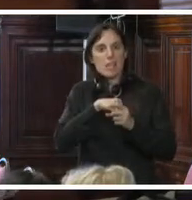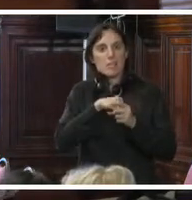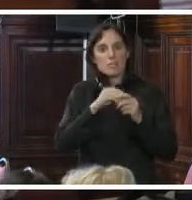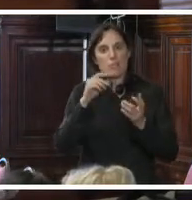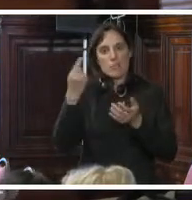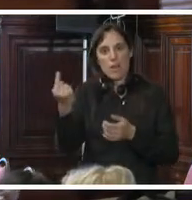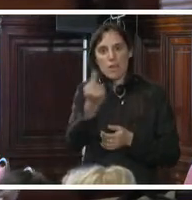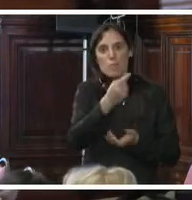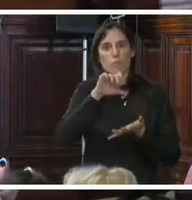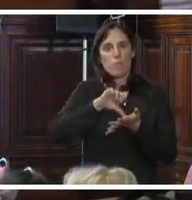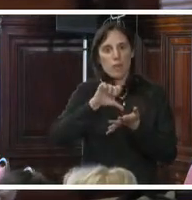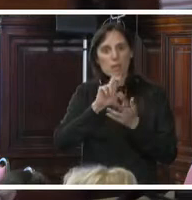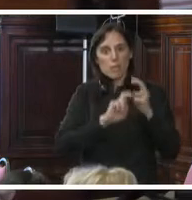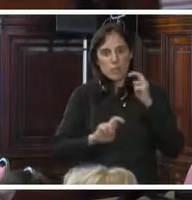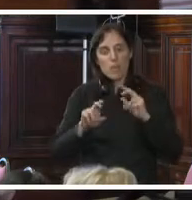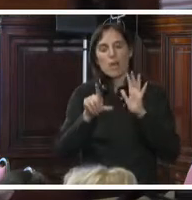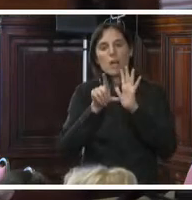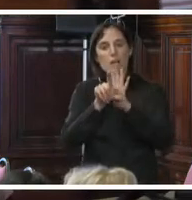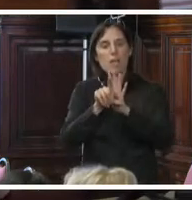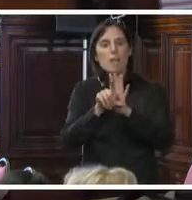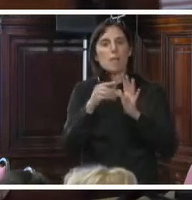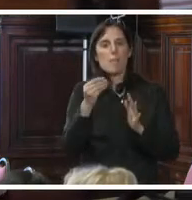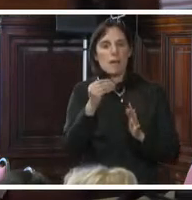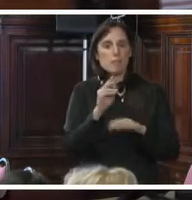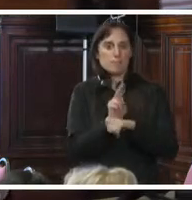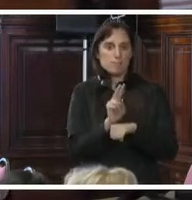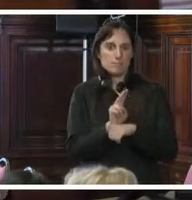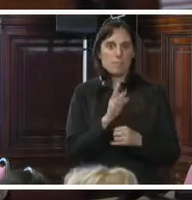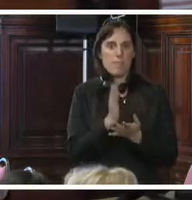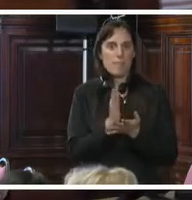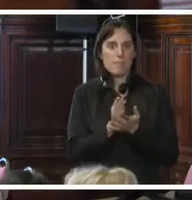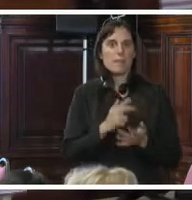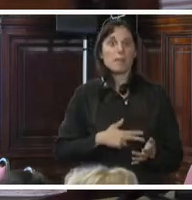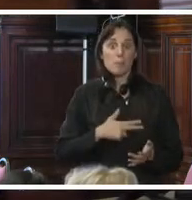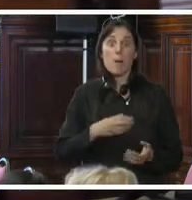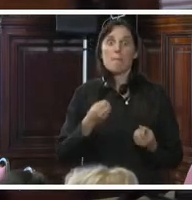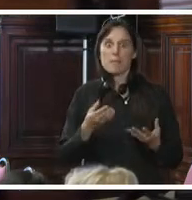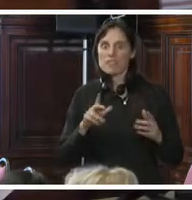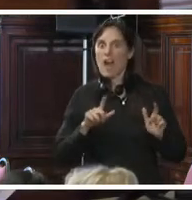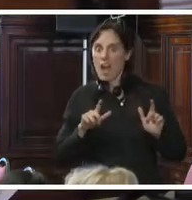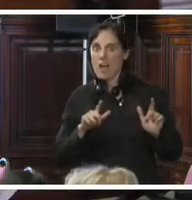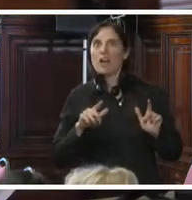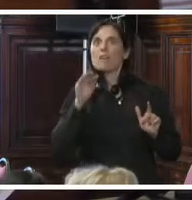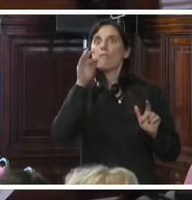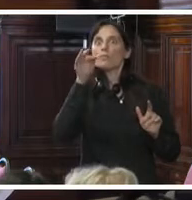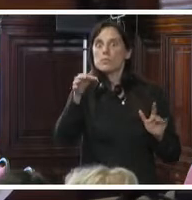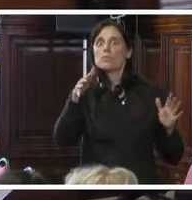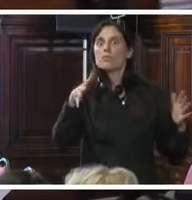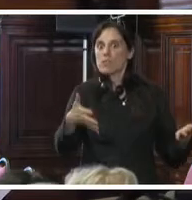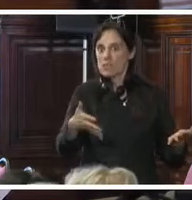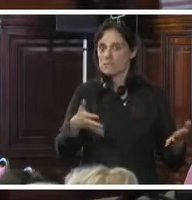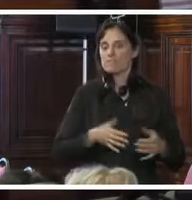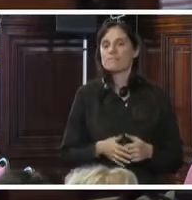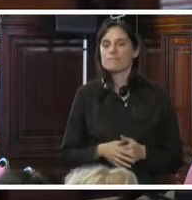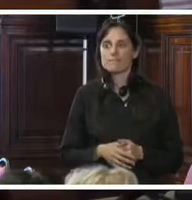erradicación desde una perspectiva de derechos humanos y este es el proceso esperanzador que nos mantiene ahora aquí con ustedes.